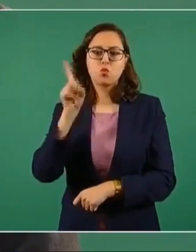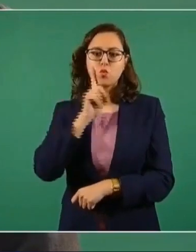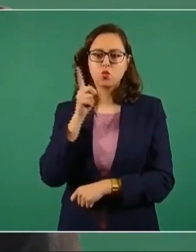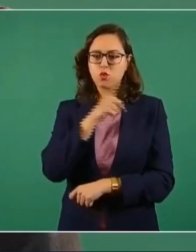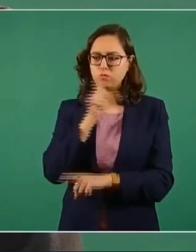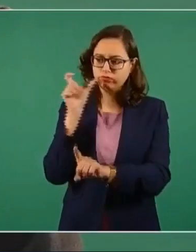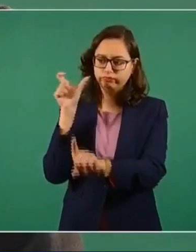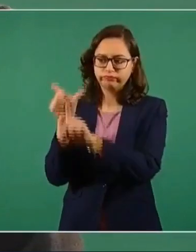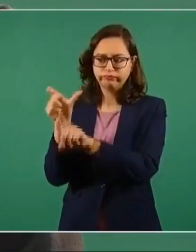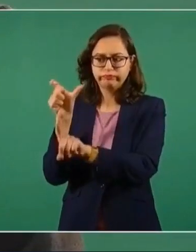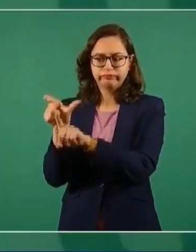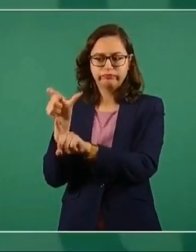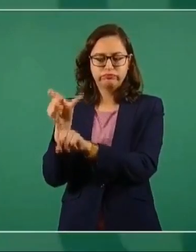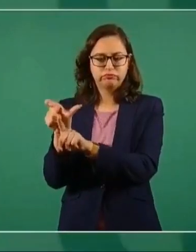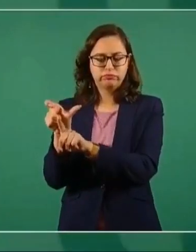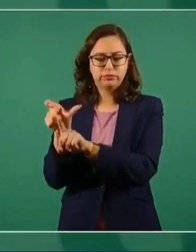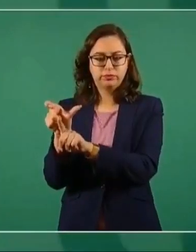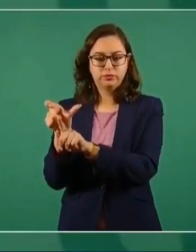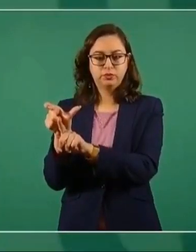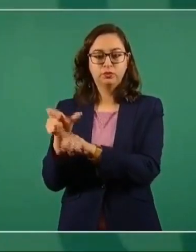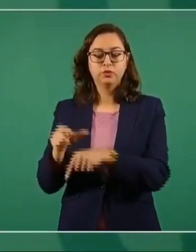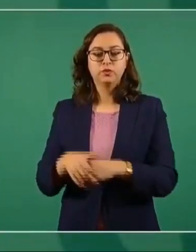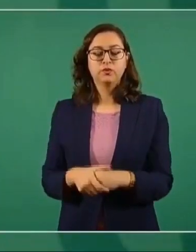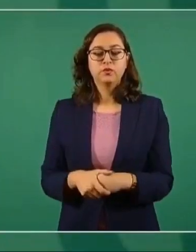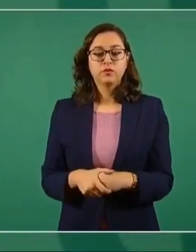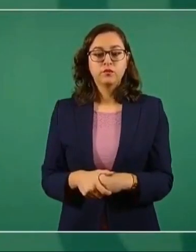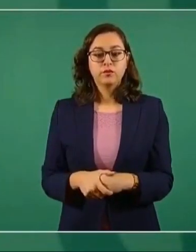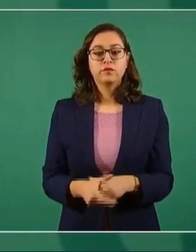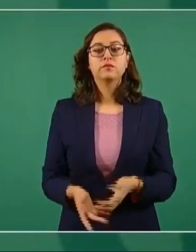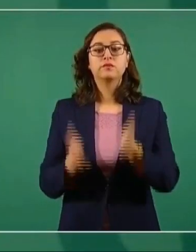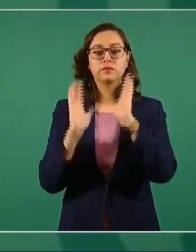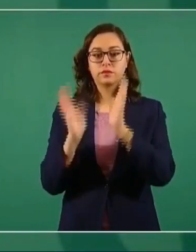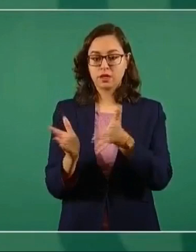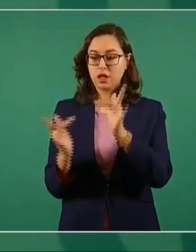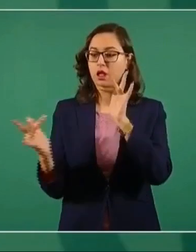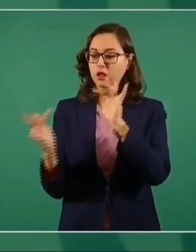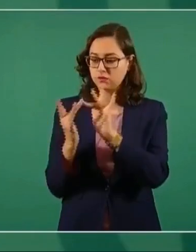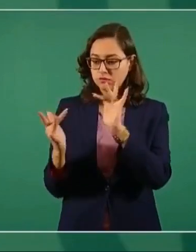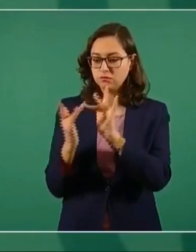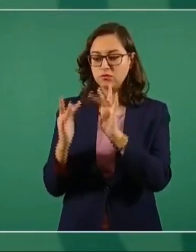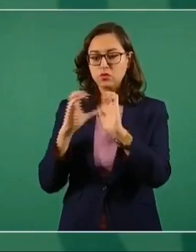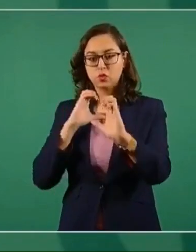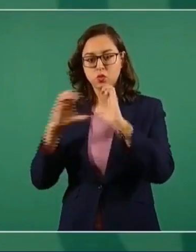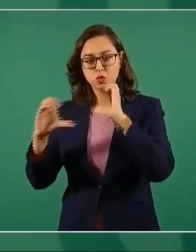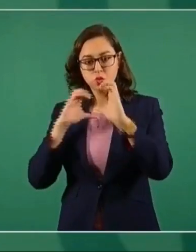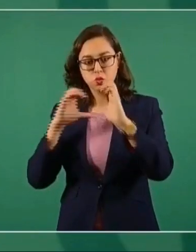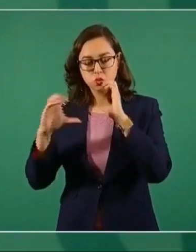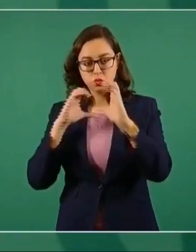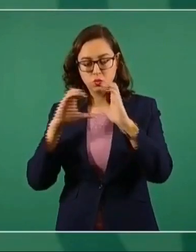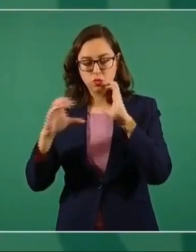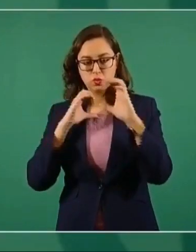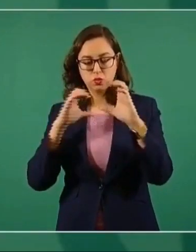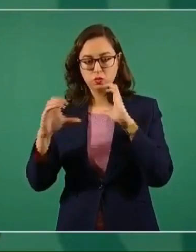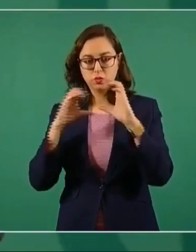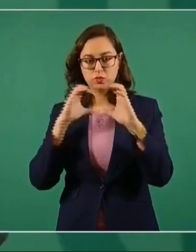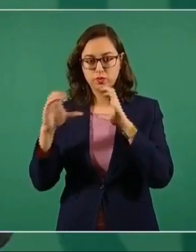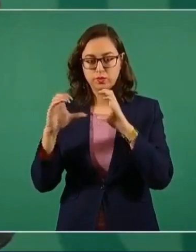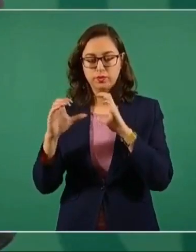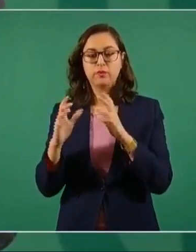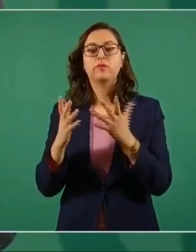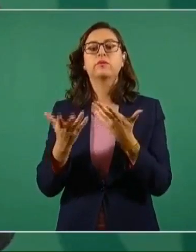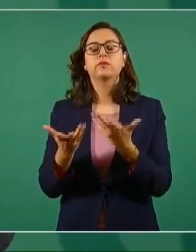ya se estableció comunicación con ella. El